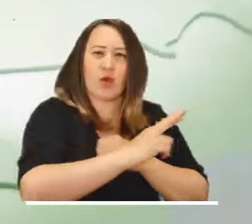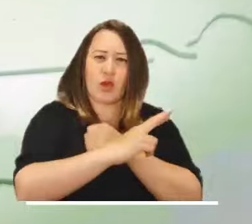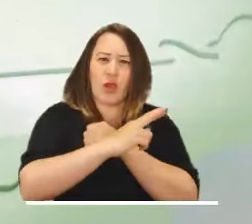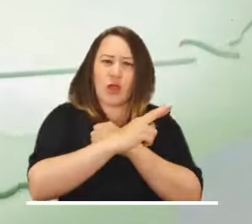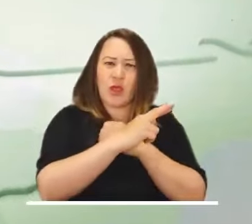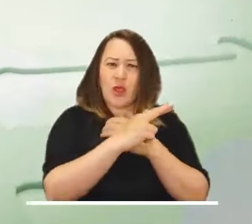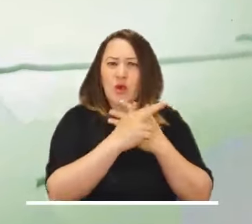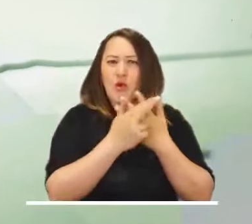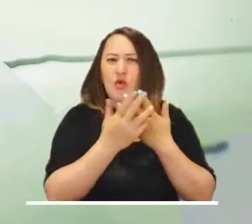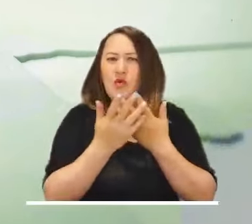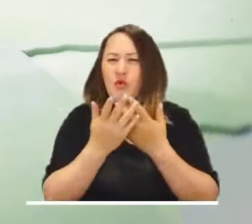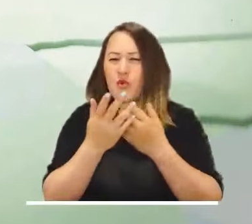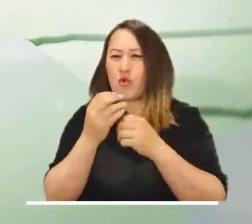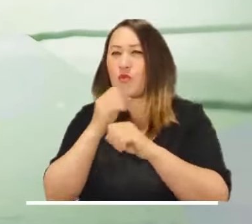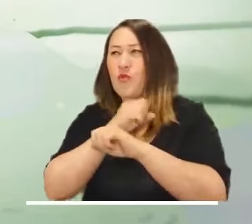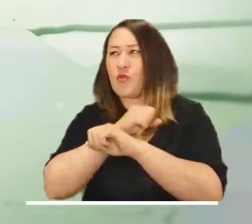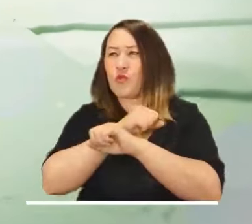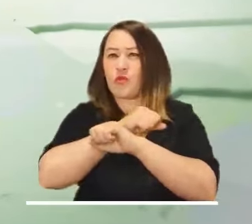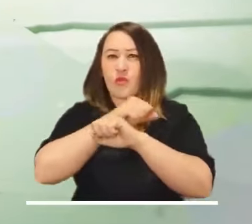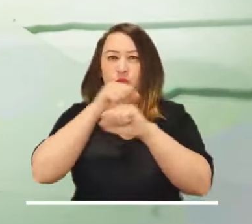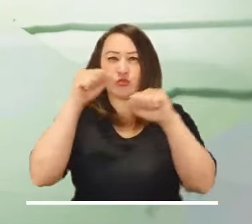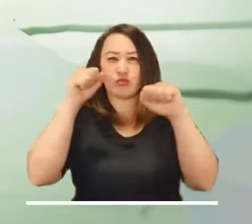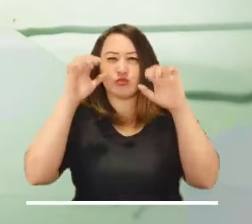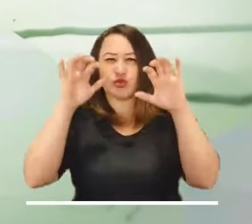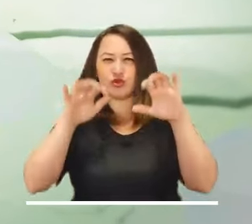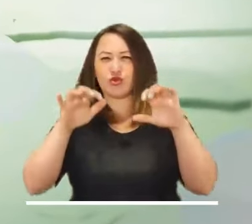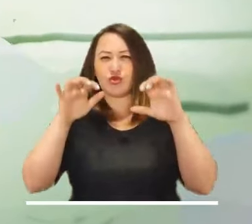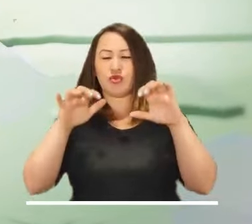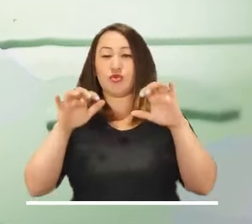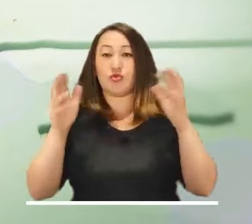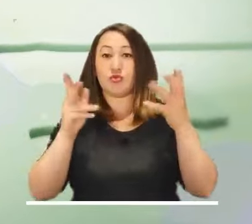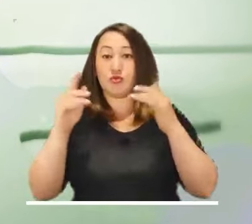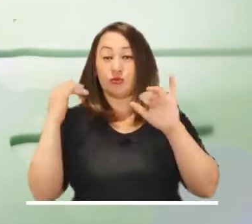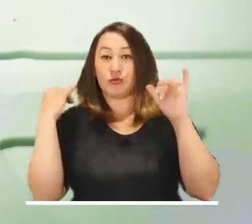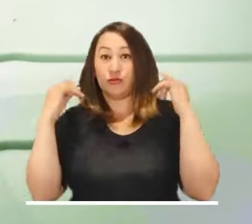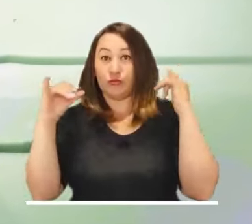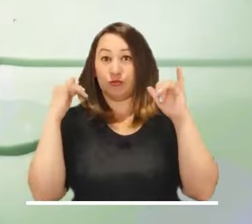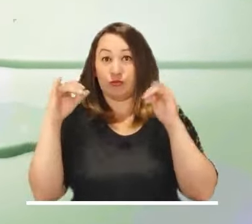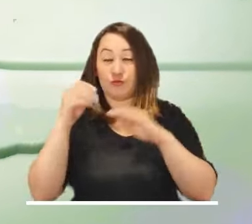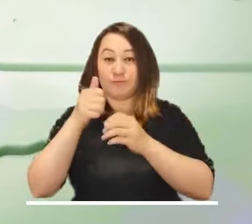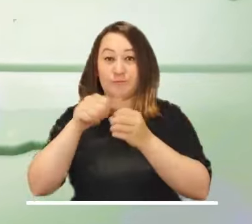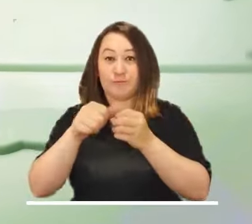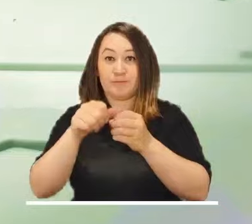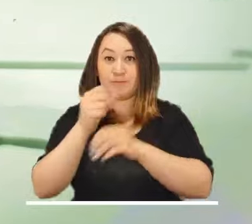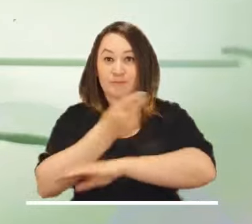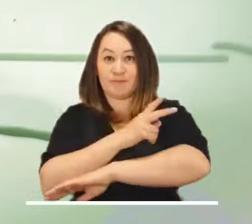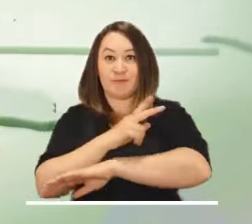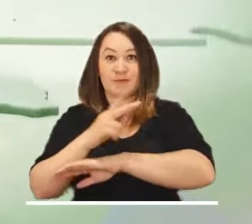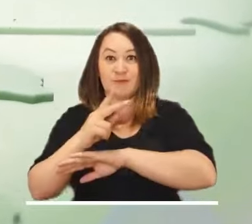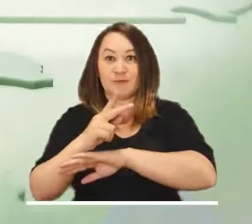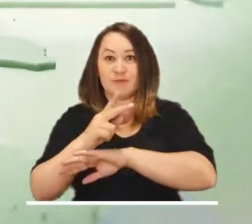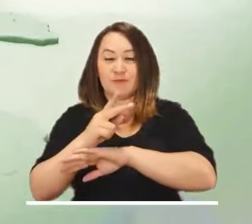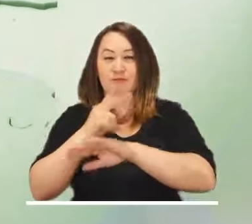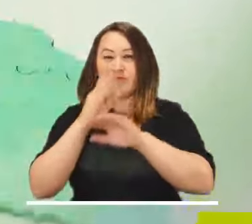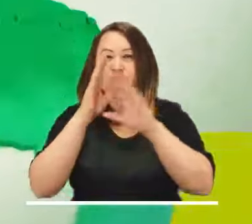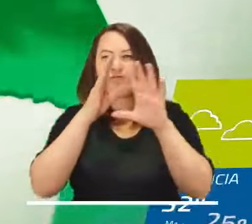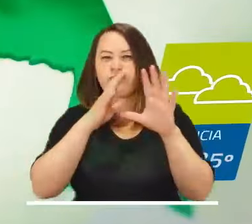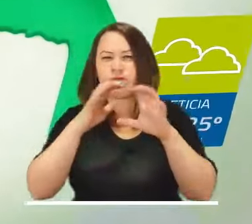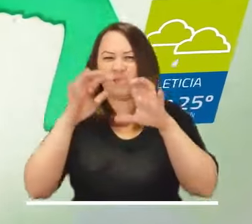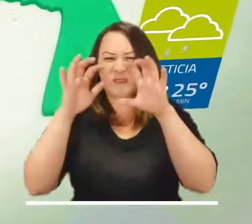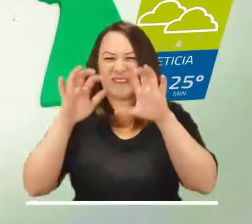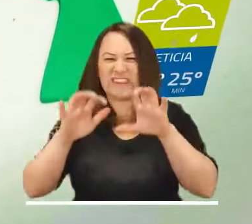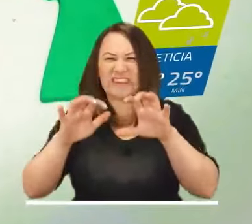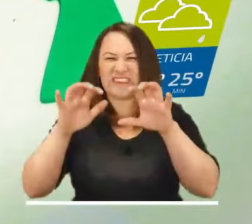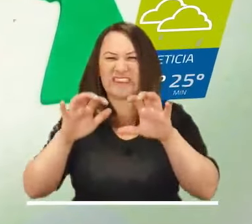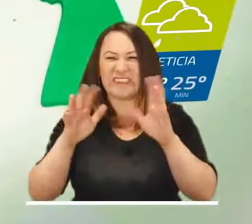precipitaciones significativas en los departamentos de Casanare, Arauca y Bichada. Los mayores volúmenes de agua